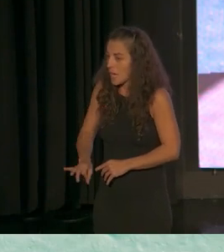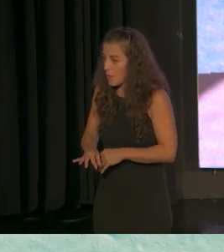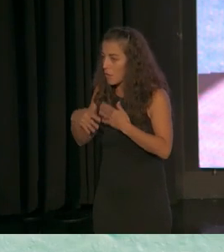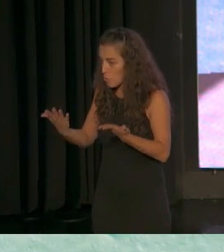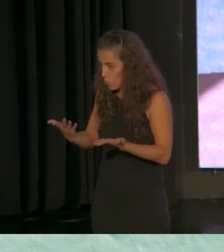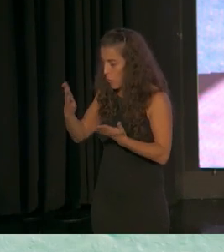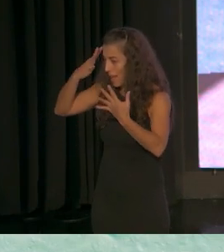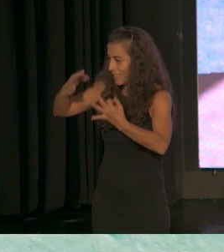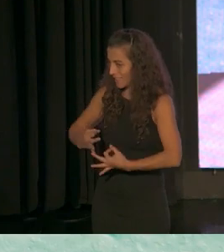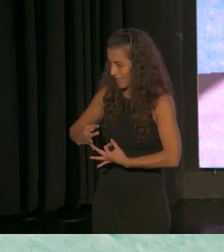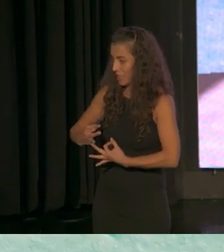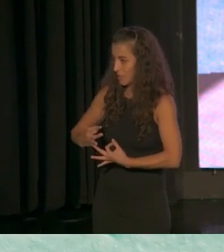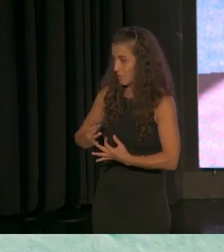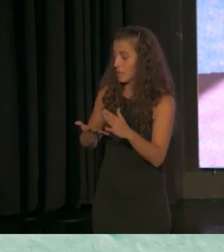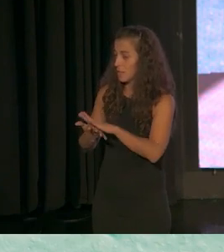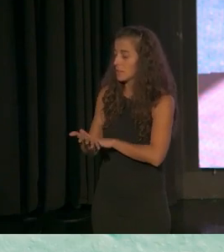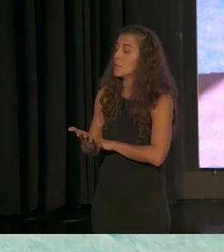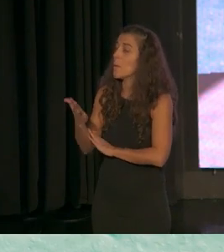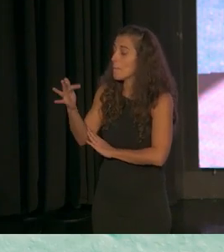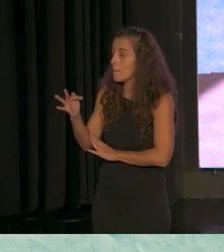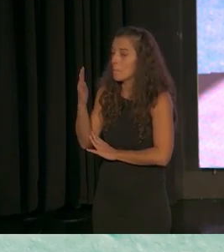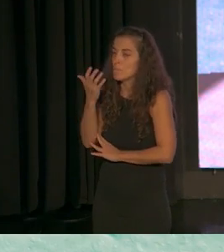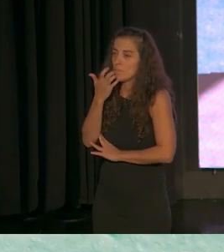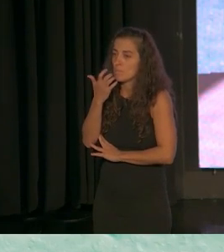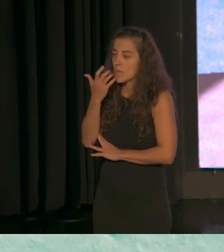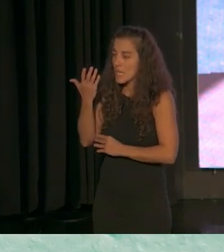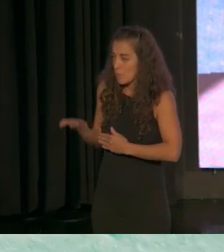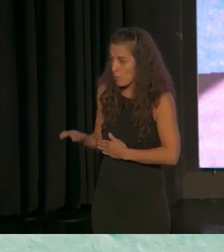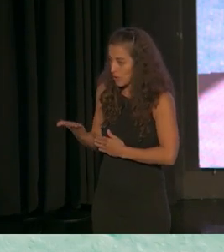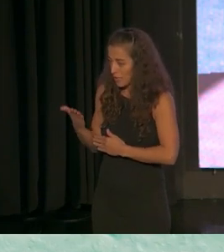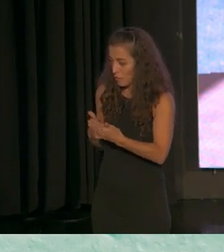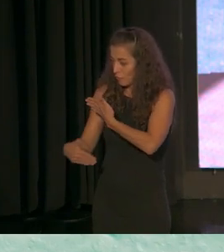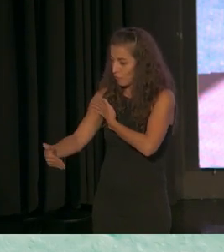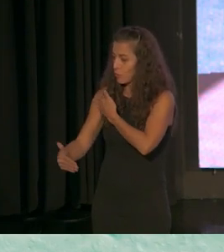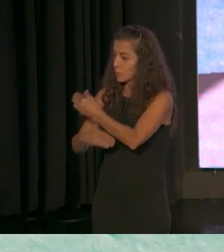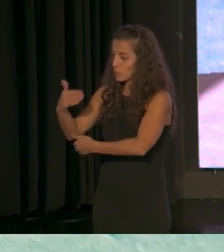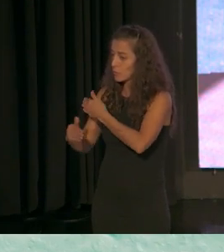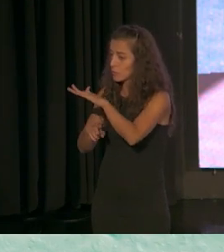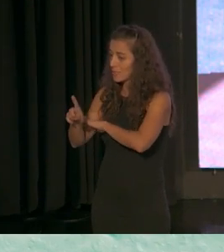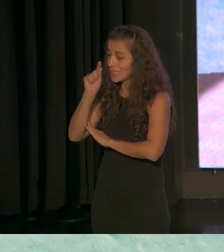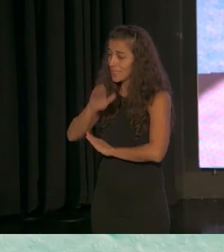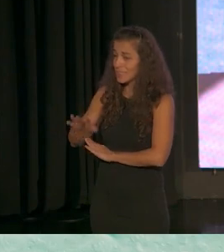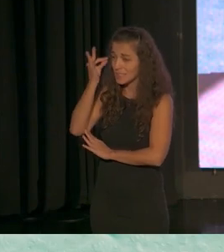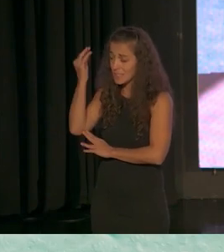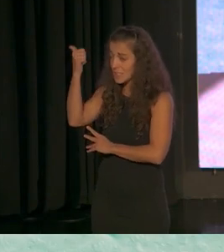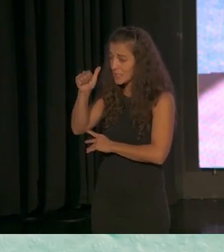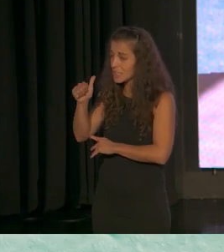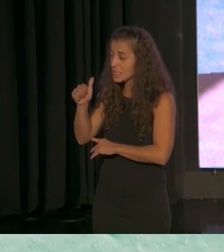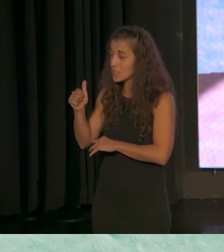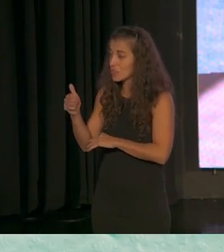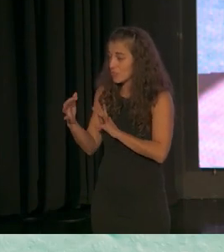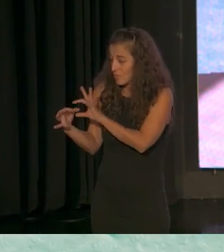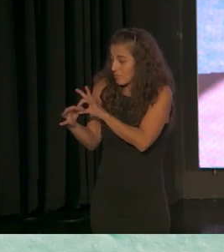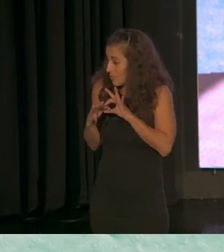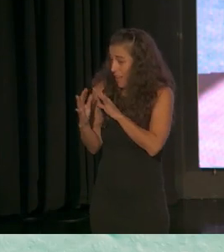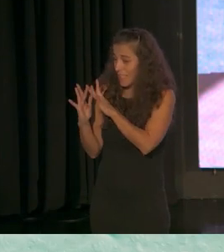importancia de que el futuro y el progreso de los niños y niñas depende de la interacción lo que hemos comentado todo